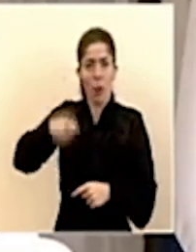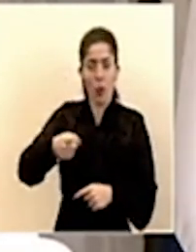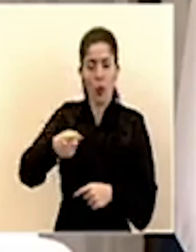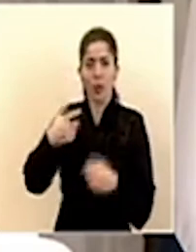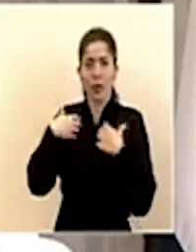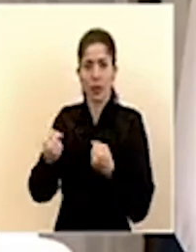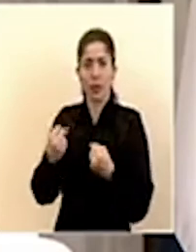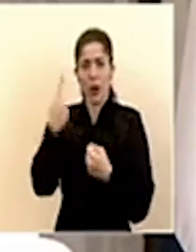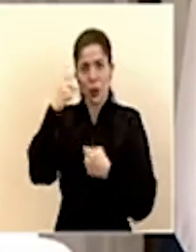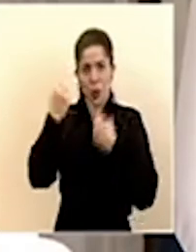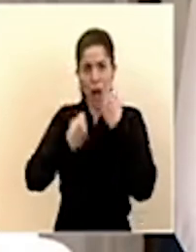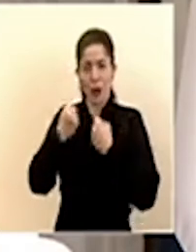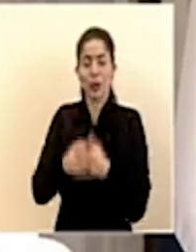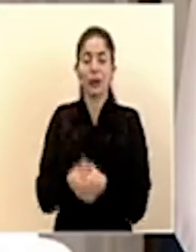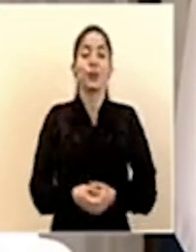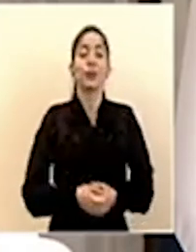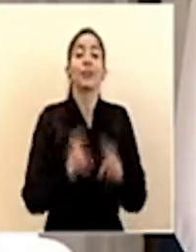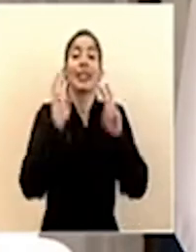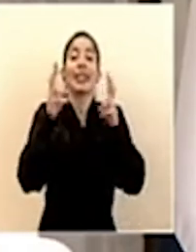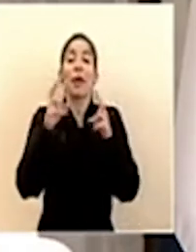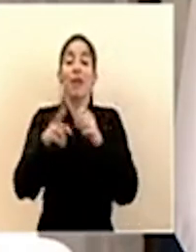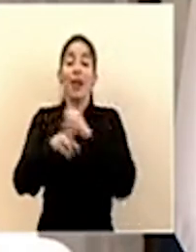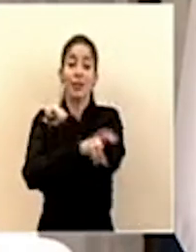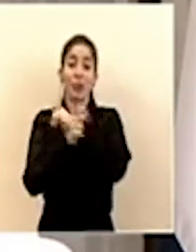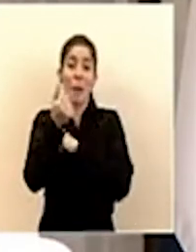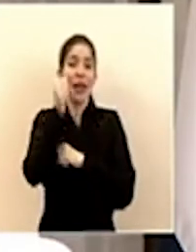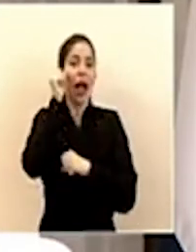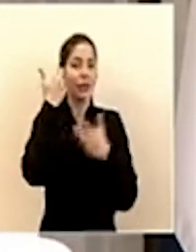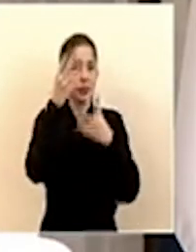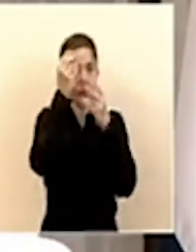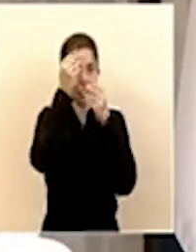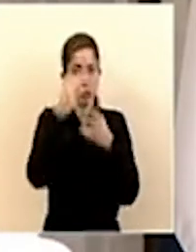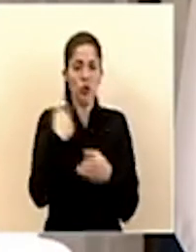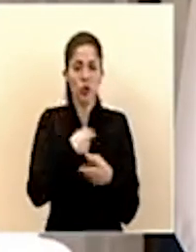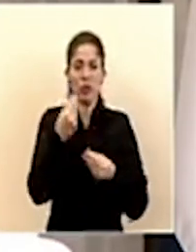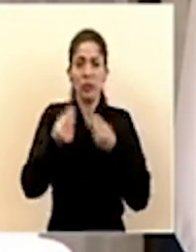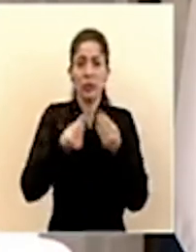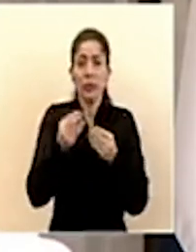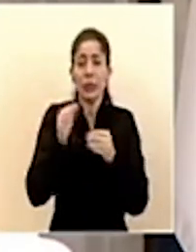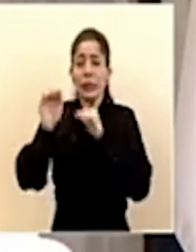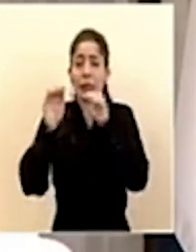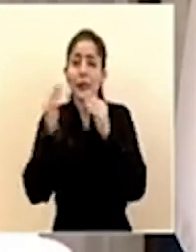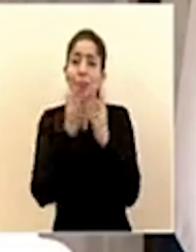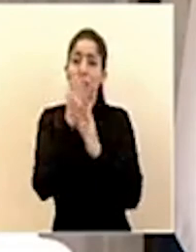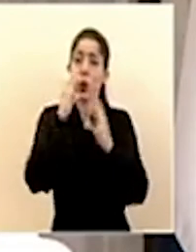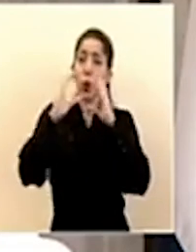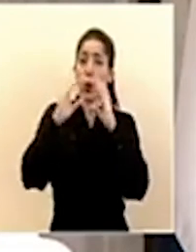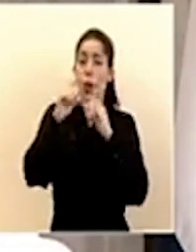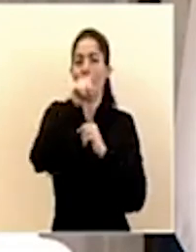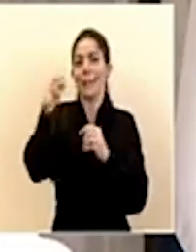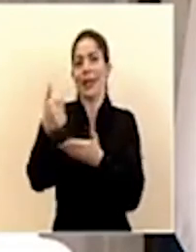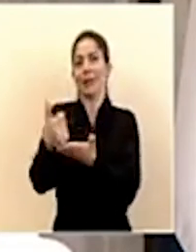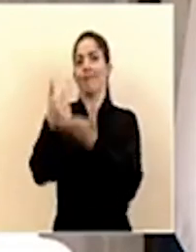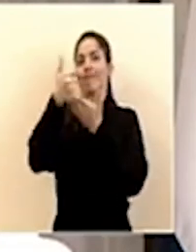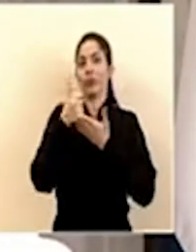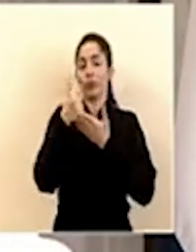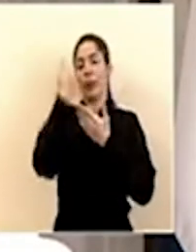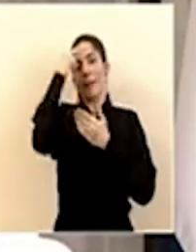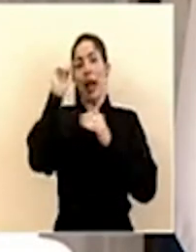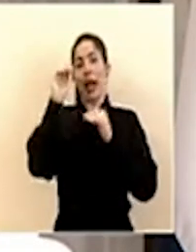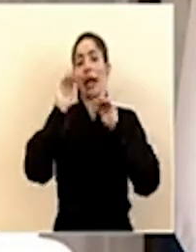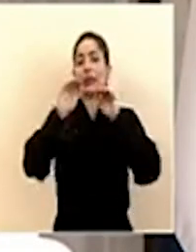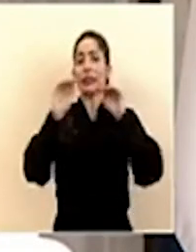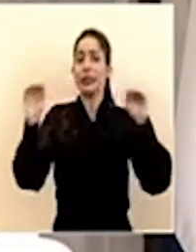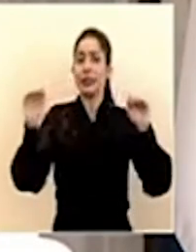sanitaria si en el tema de las estafas como informamos ayer lo que hemos hecho es recurrir a los medios de comunicación para que nos ayuden a transmitir